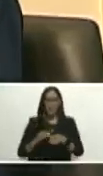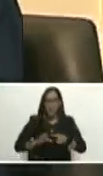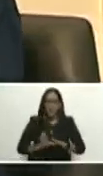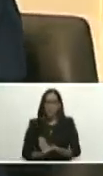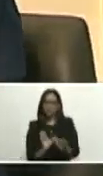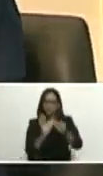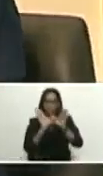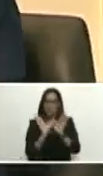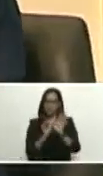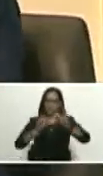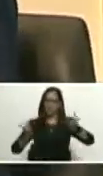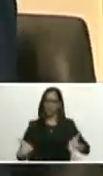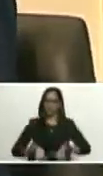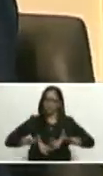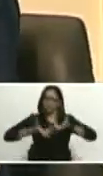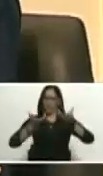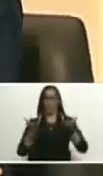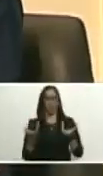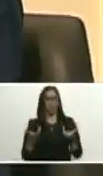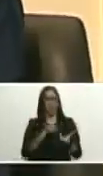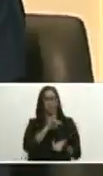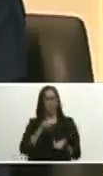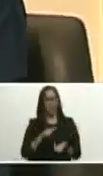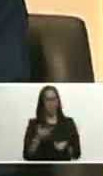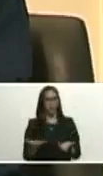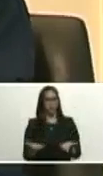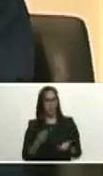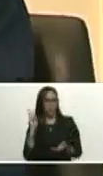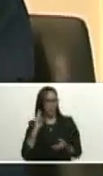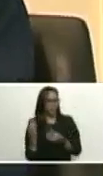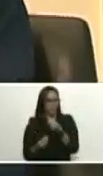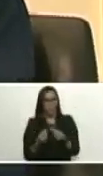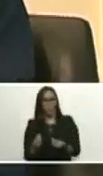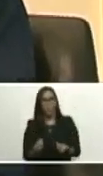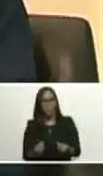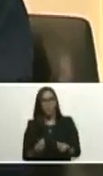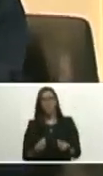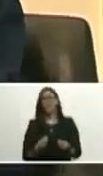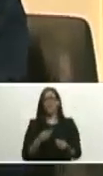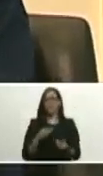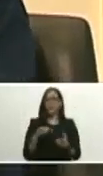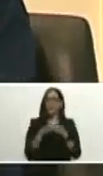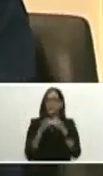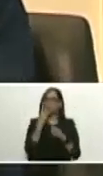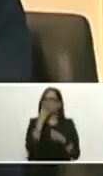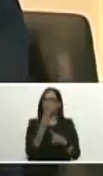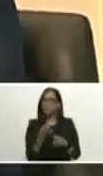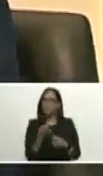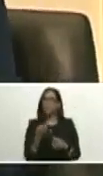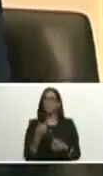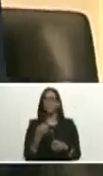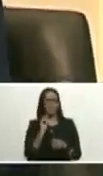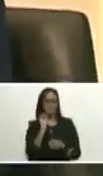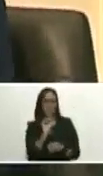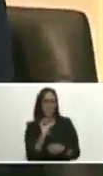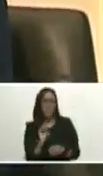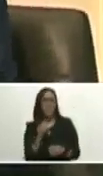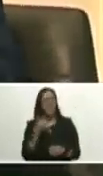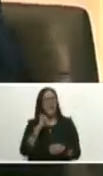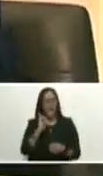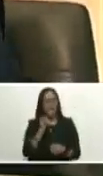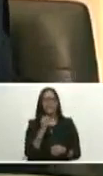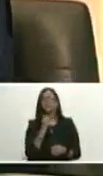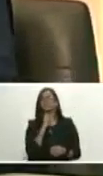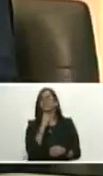ante ese bloqueo criminal bueno yo siempre se lo digo a los compañeros que nos visitan hay un arma secreta que tiene el pueblo venezolano